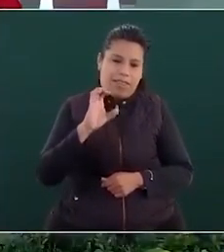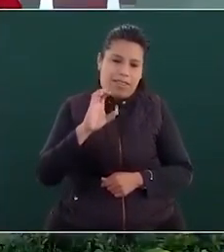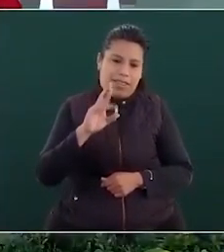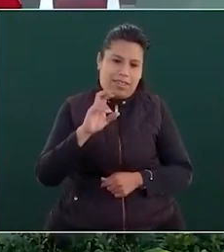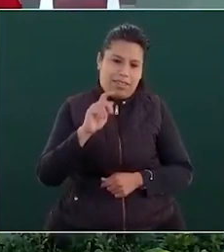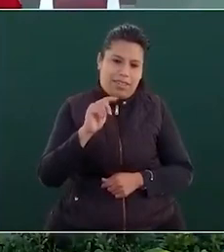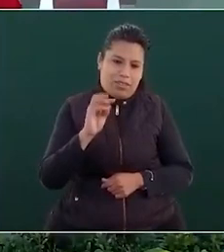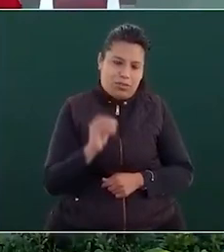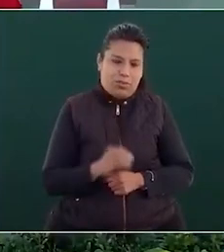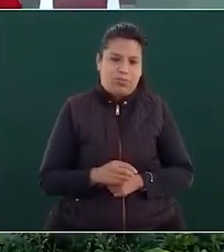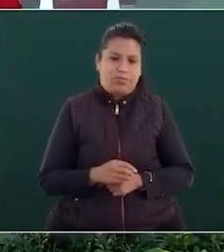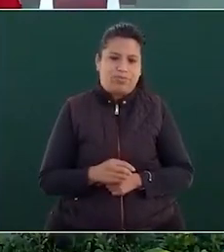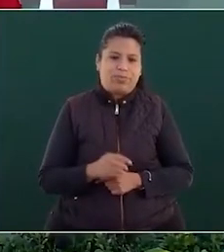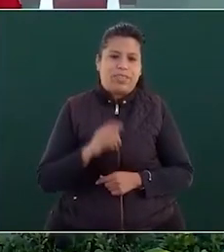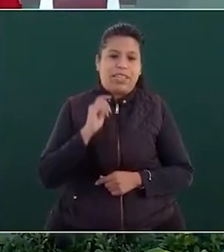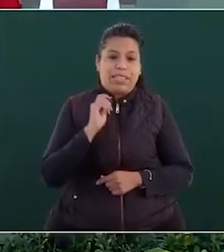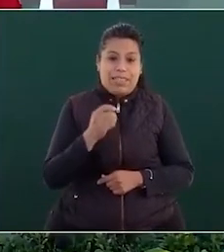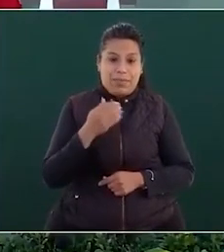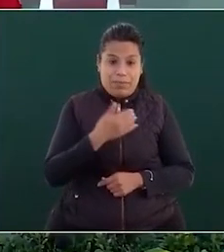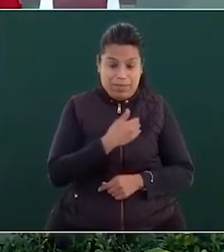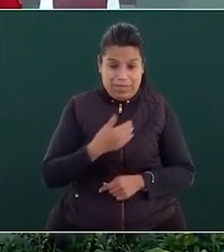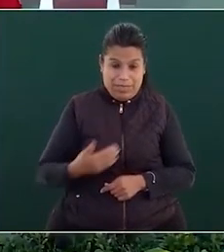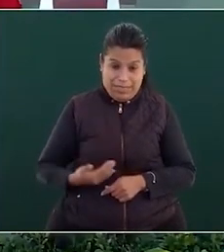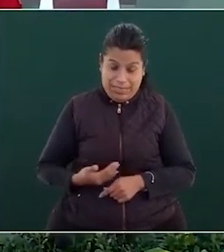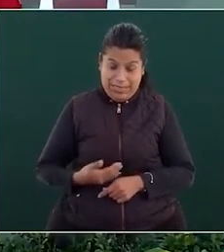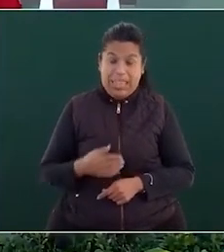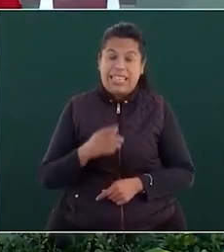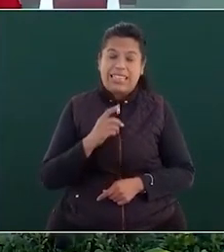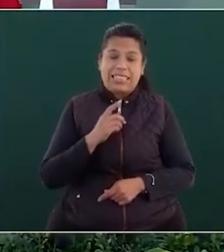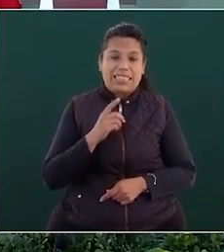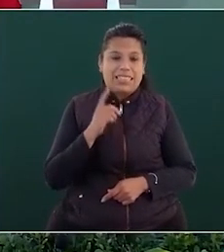el decretazo presidencial implica